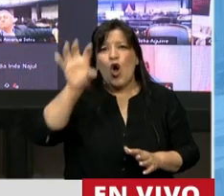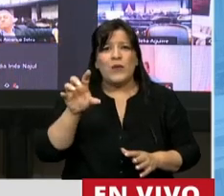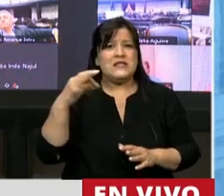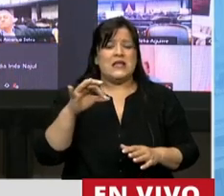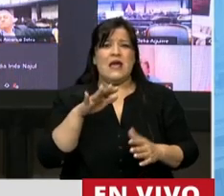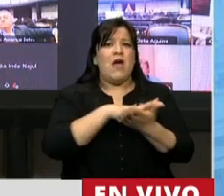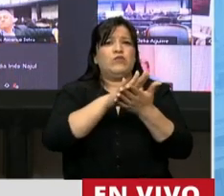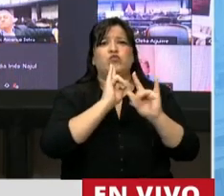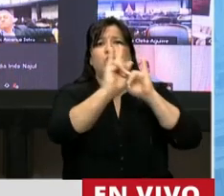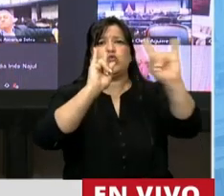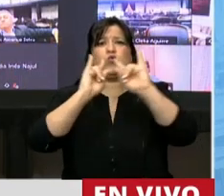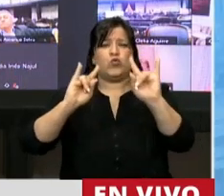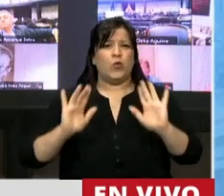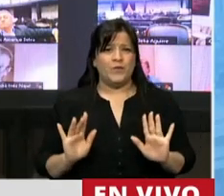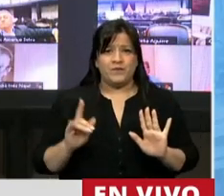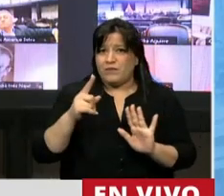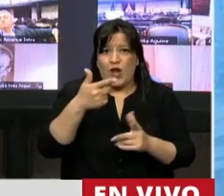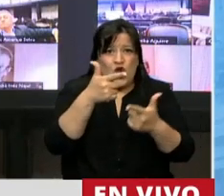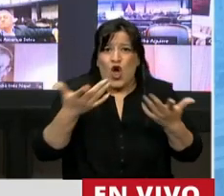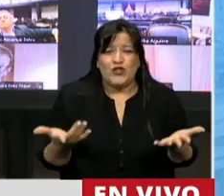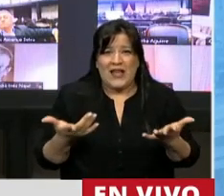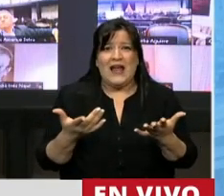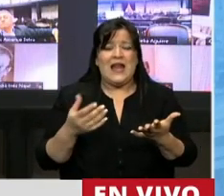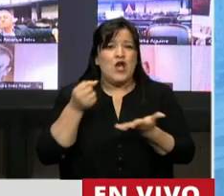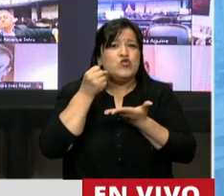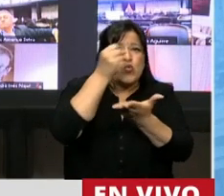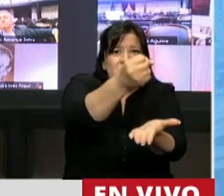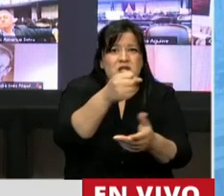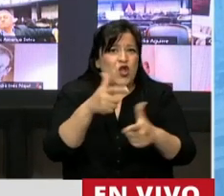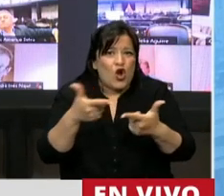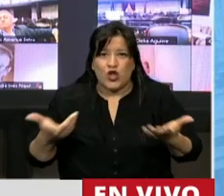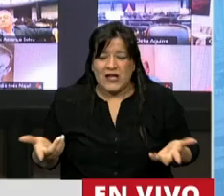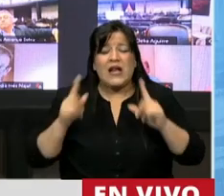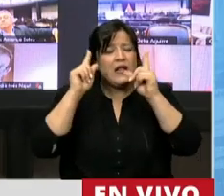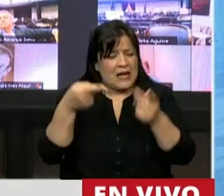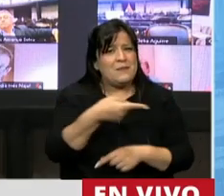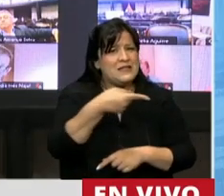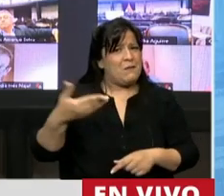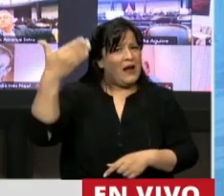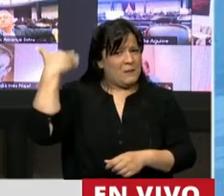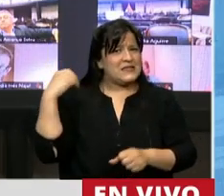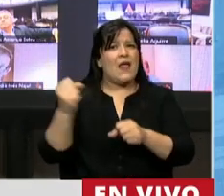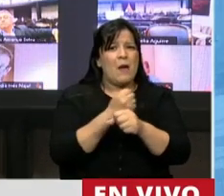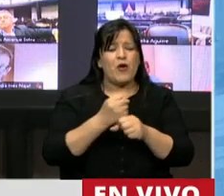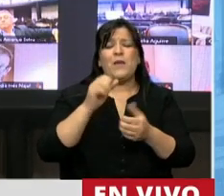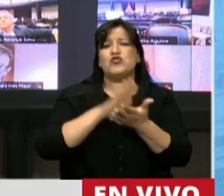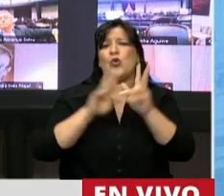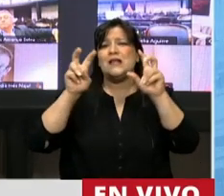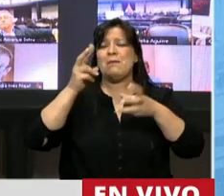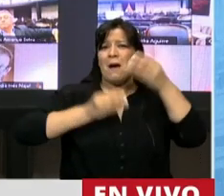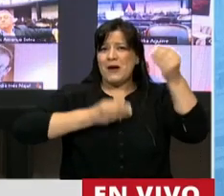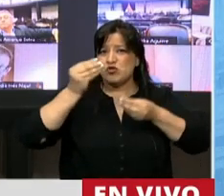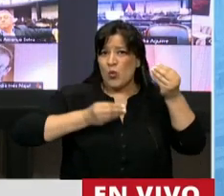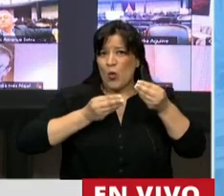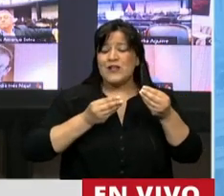tienen que arreglar las provincias que no disponen además de los subsidios también la semana pasada aprobamos un presupuesto en donde el